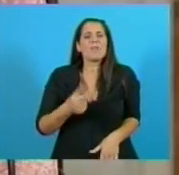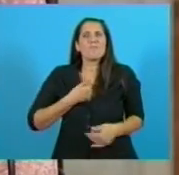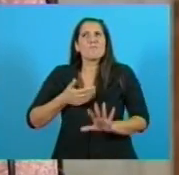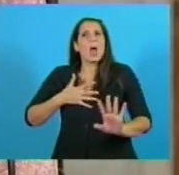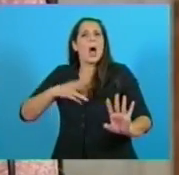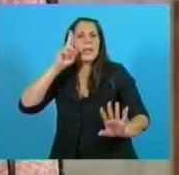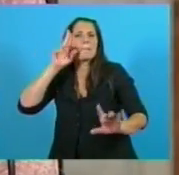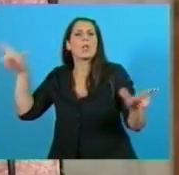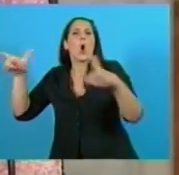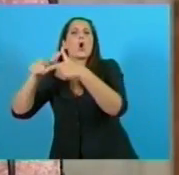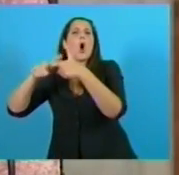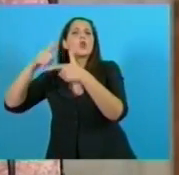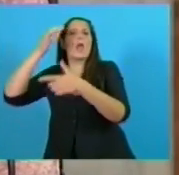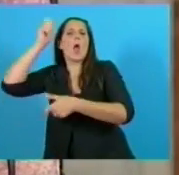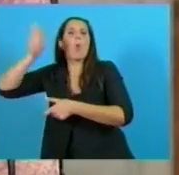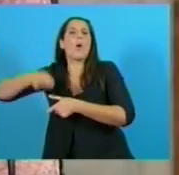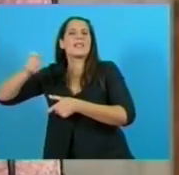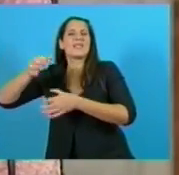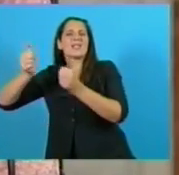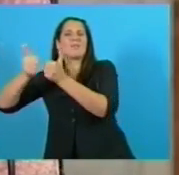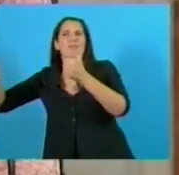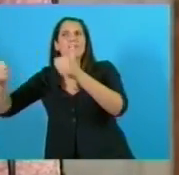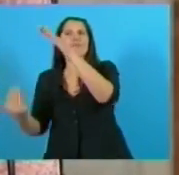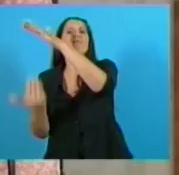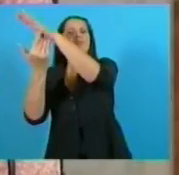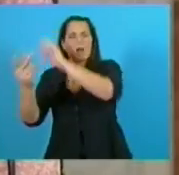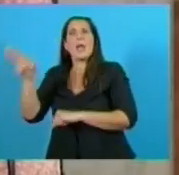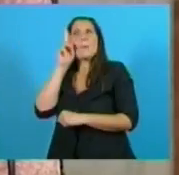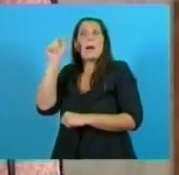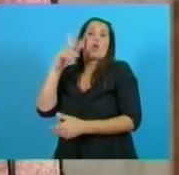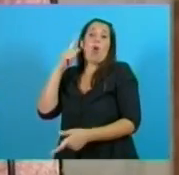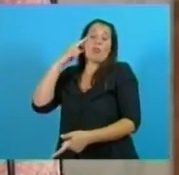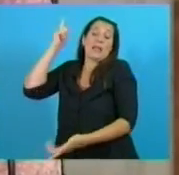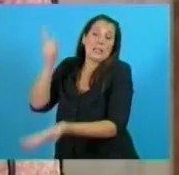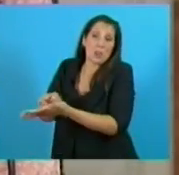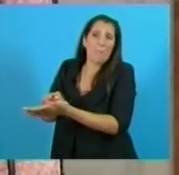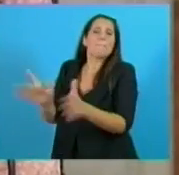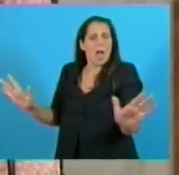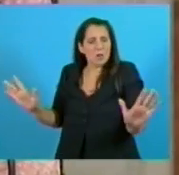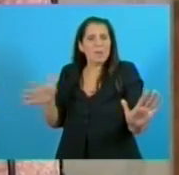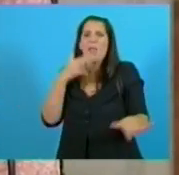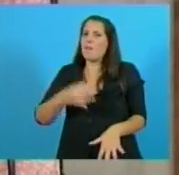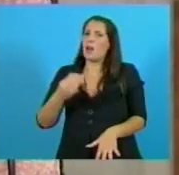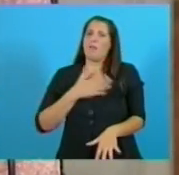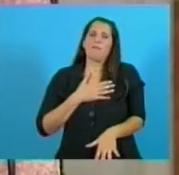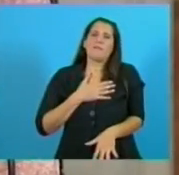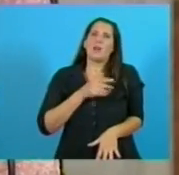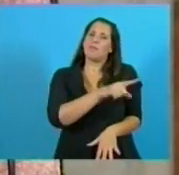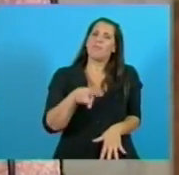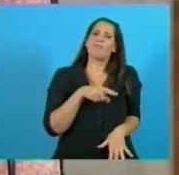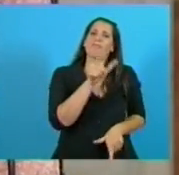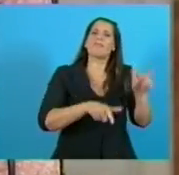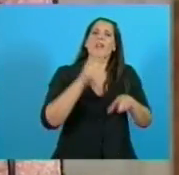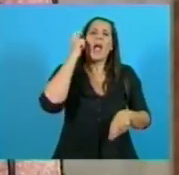la Corte Suprema de Justicia de la Nación porque corresponde hacerlo, pero me solidarizo con todos los combatientes de